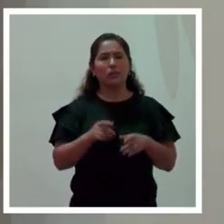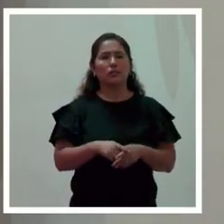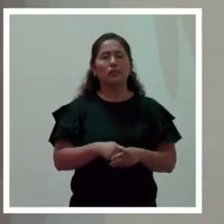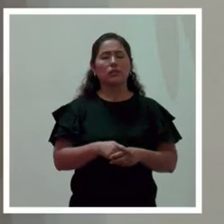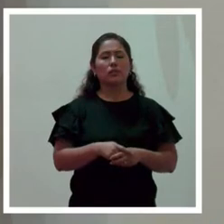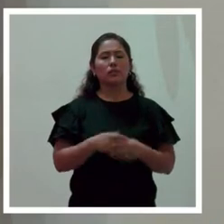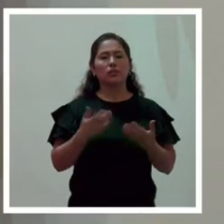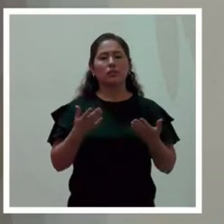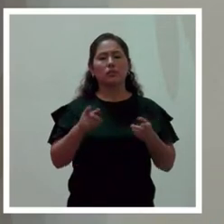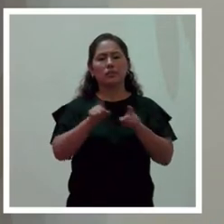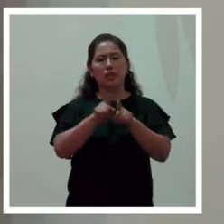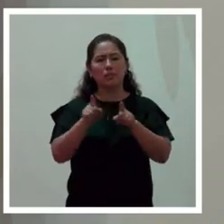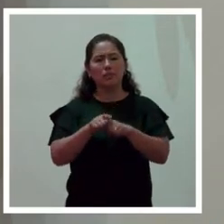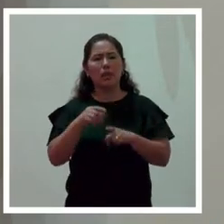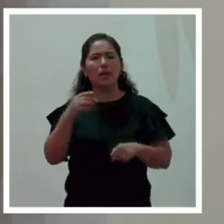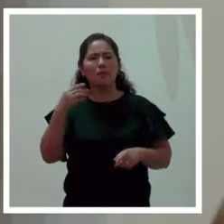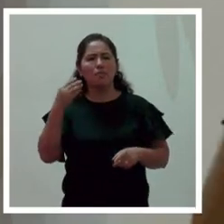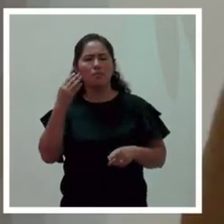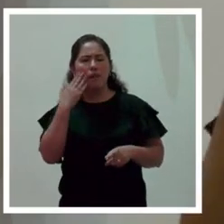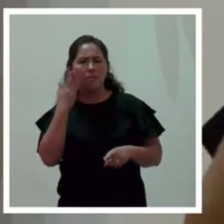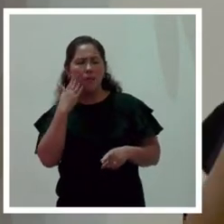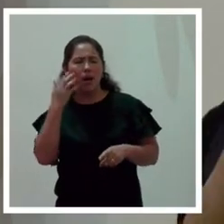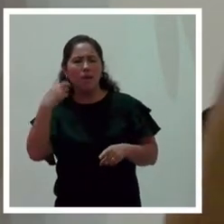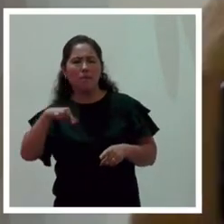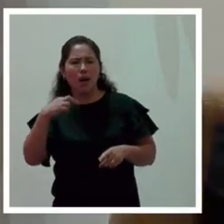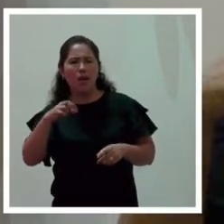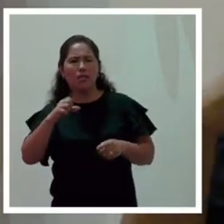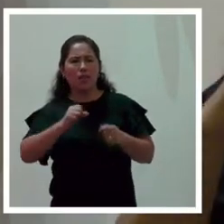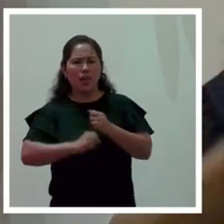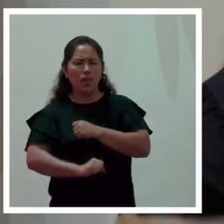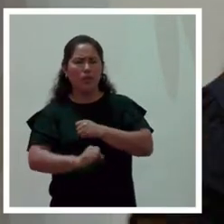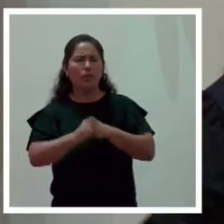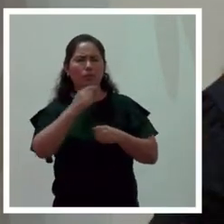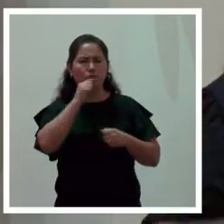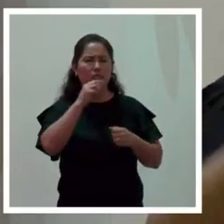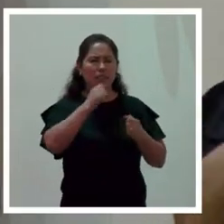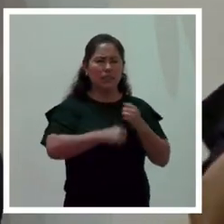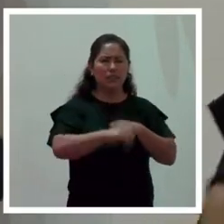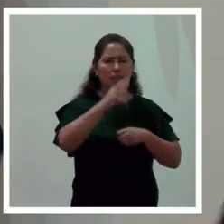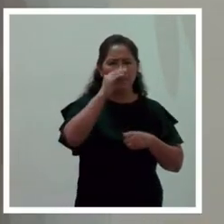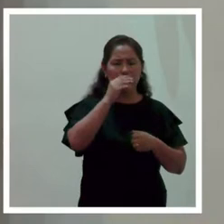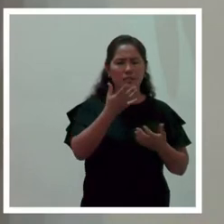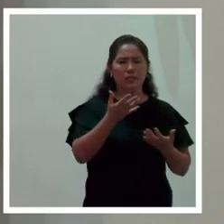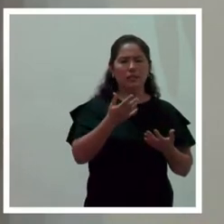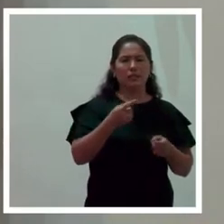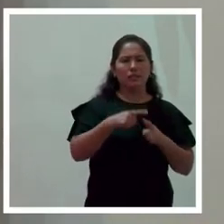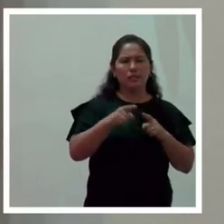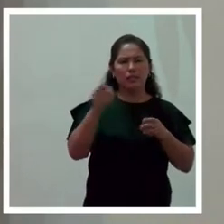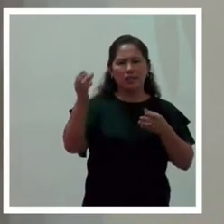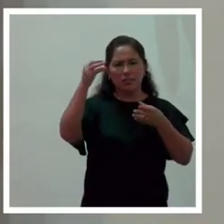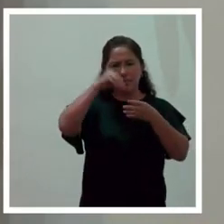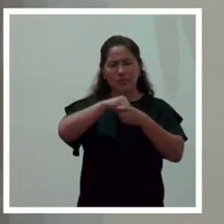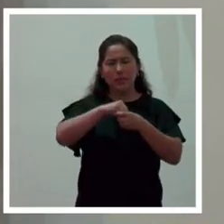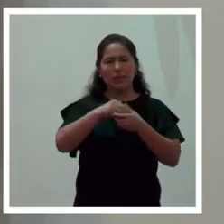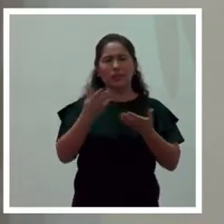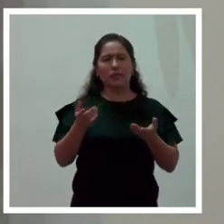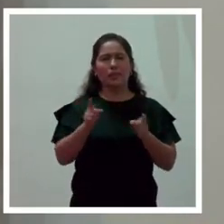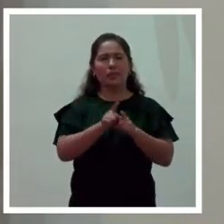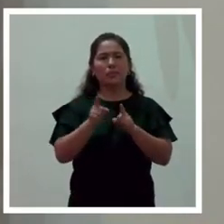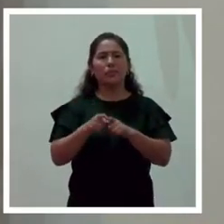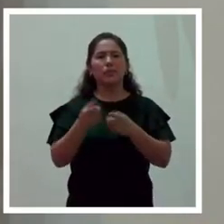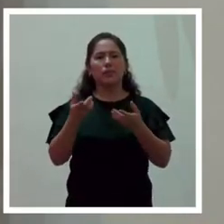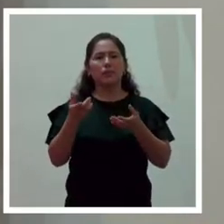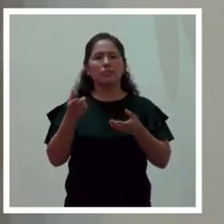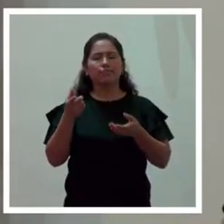como padres, madres, hijos, hijas. Y en ese sentido se enmarcan dentro de lo que es el